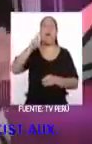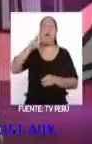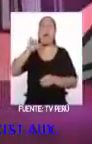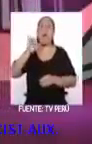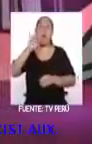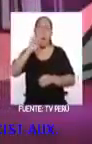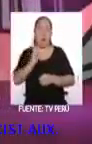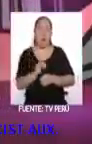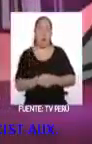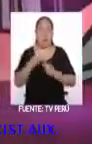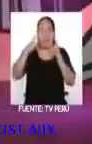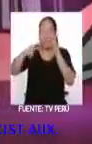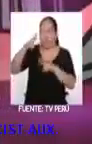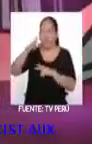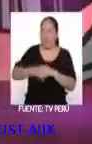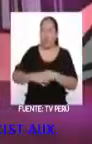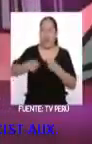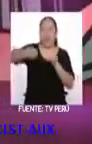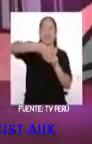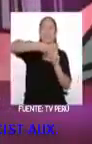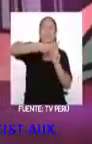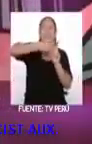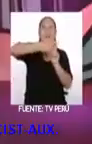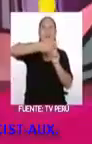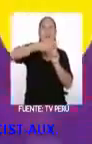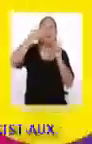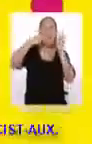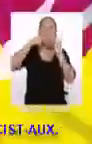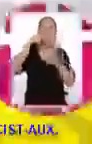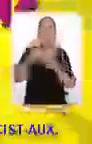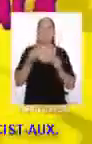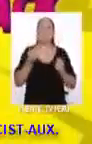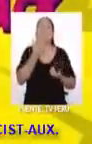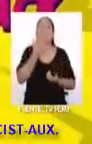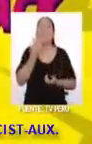para saber más del tema, pasemos al hashtag. Pregunta Tag.